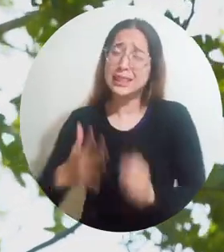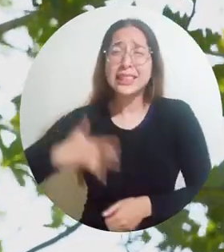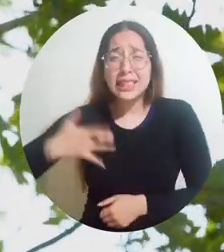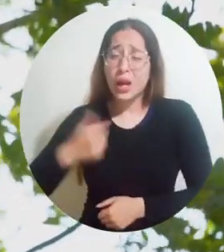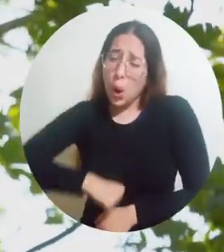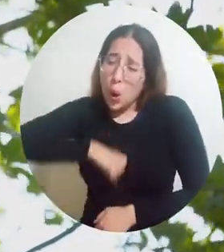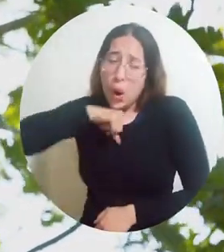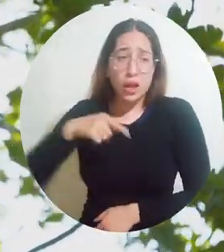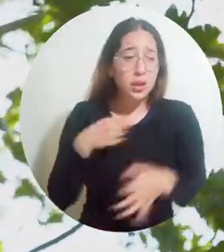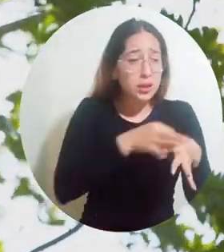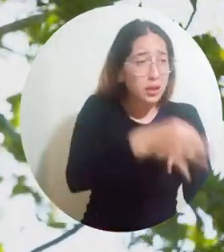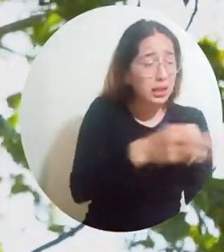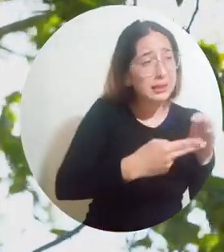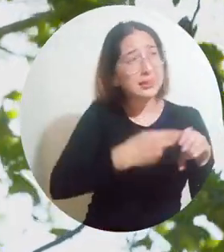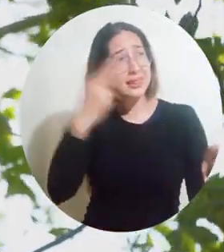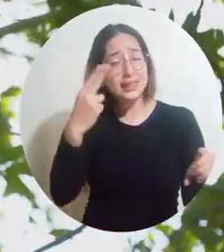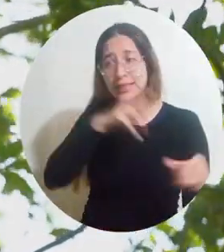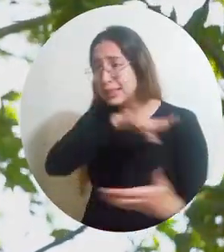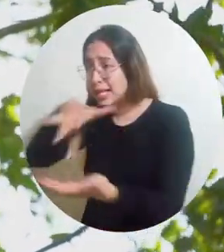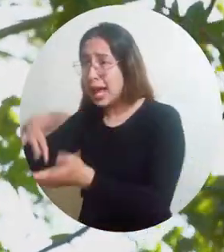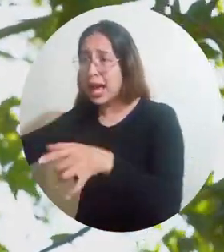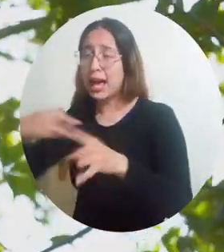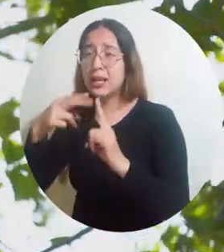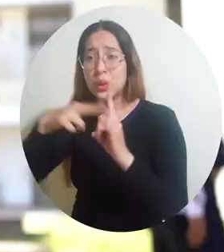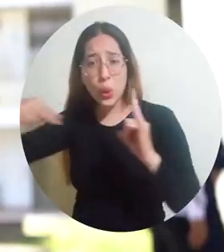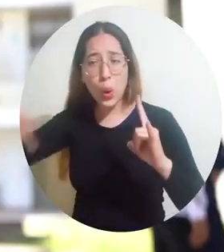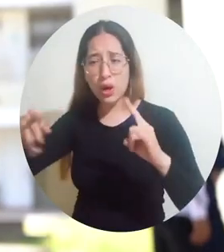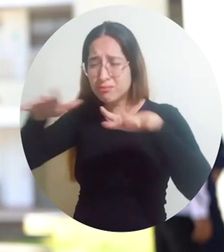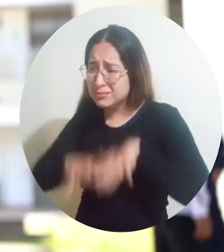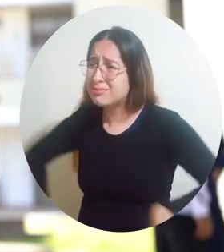universidad. Un espacio demasiado grande para estudiar.